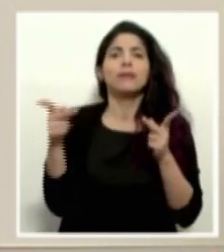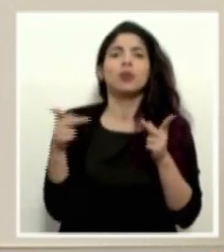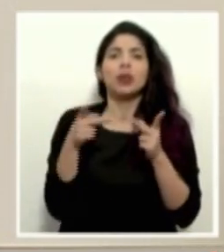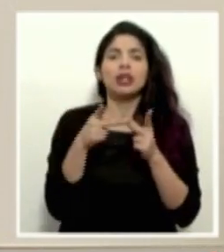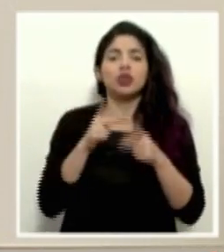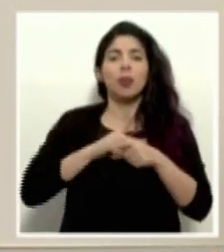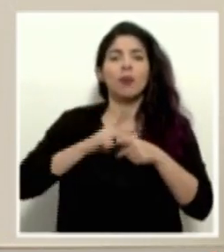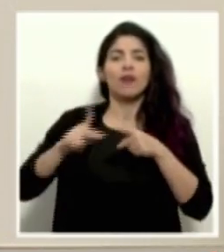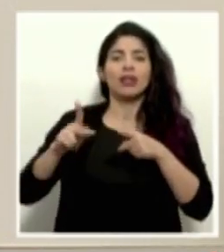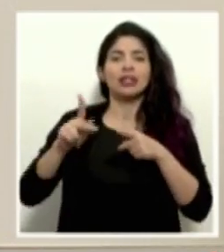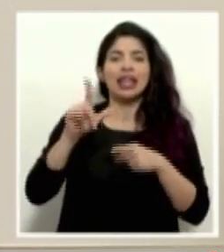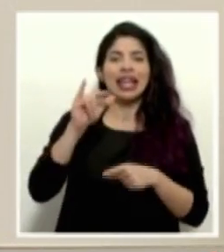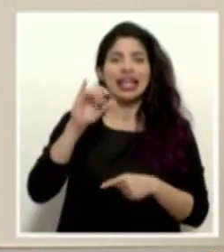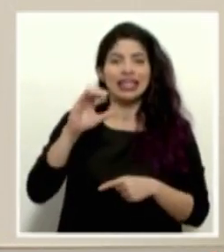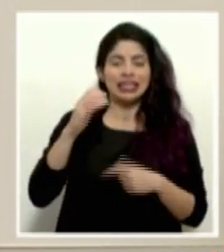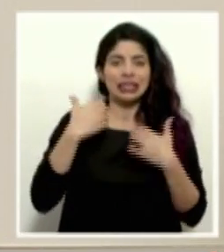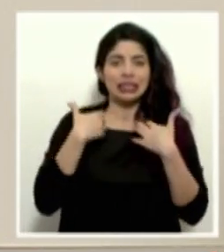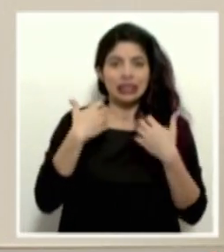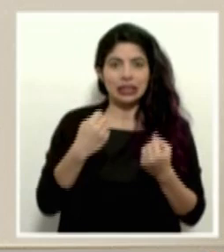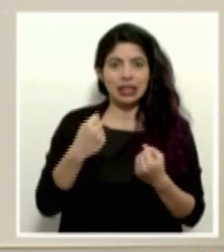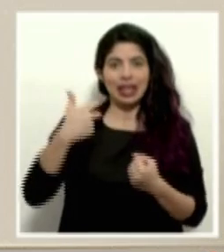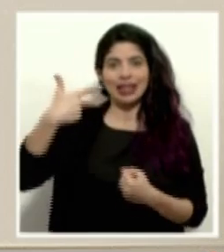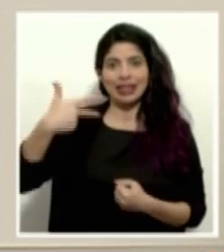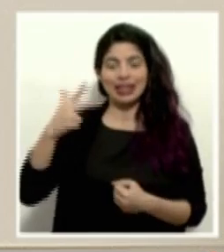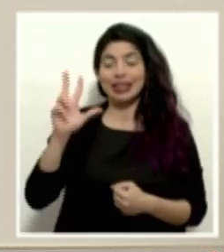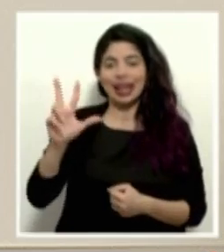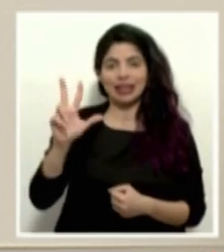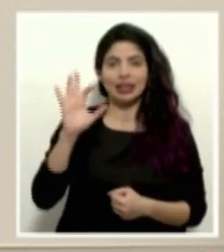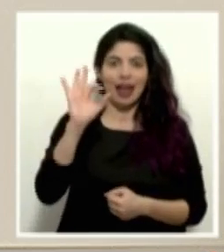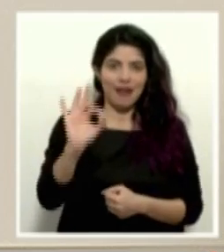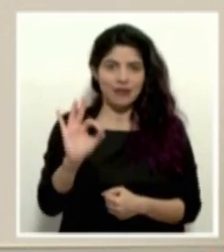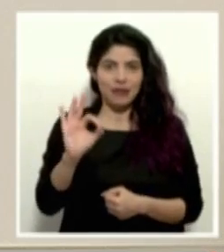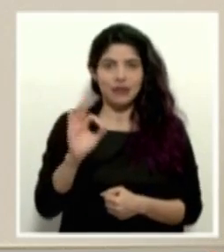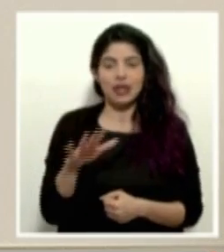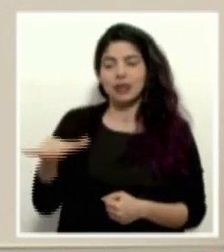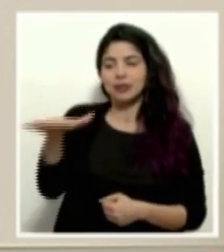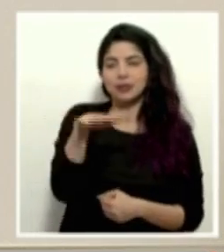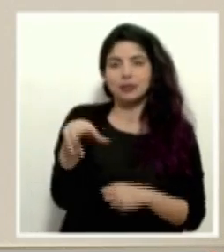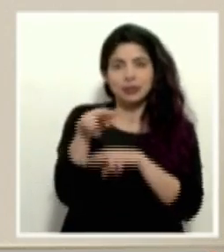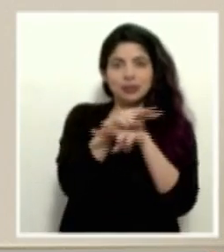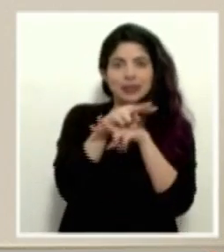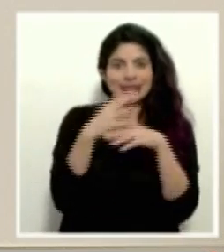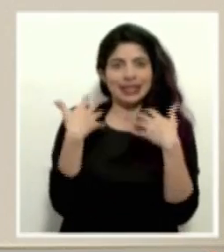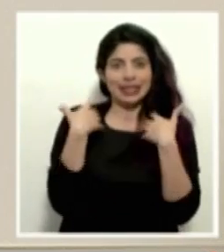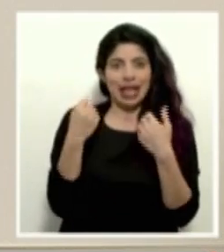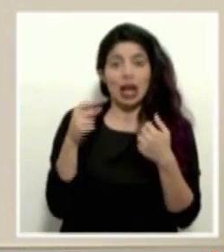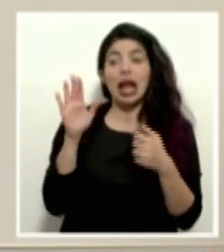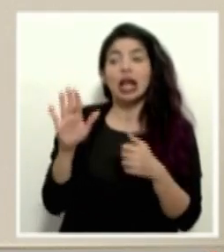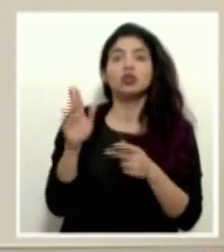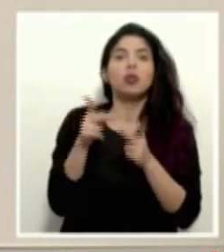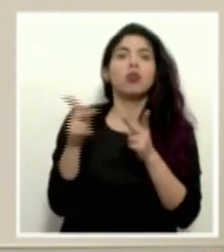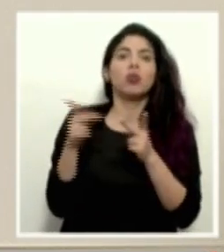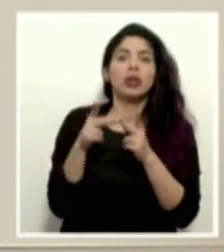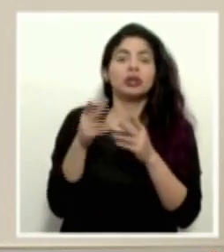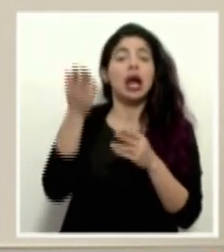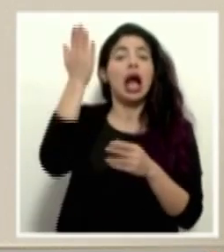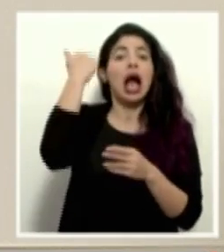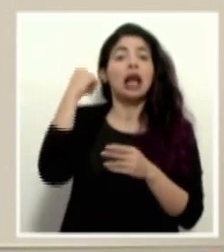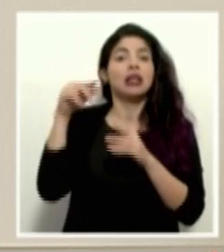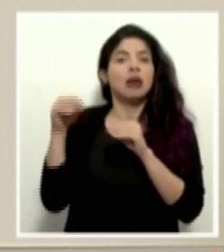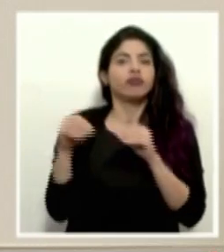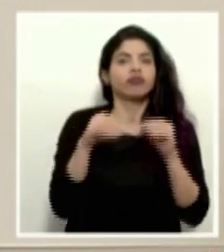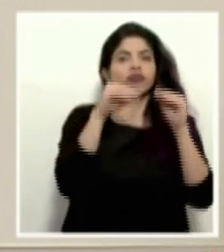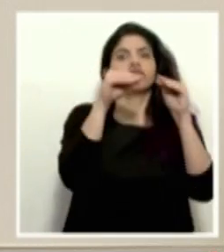profesional licenciado de la salud 3F en la Dirección de Vigilancia de la Salud y es el puesto que él regresa. Él está en un